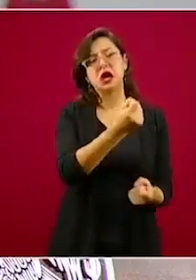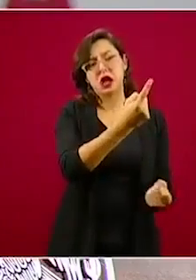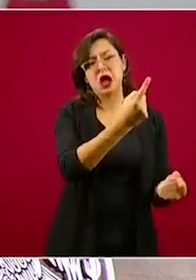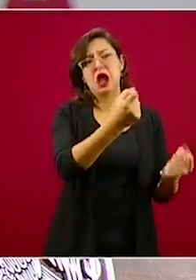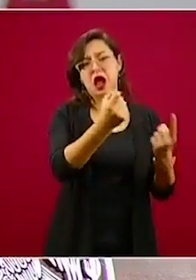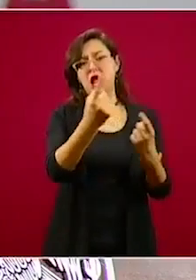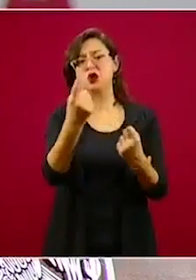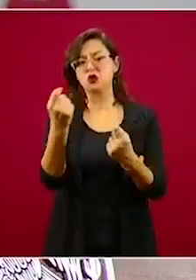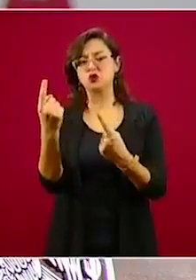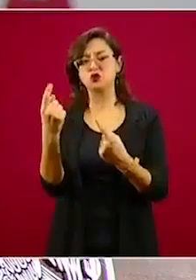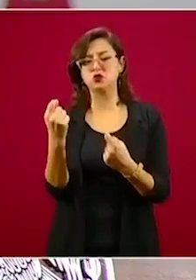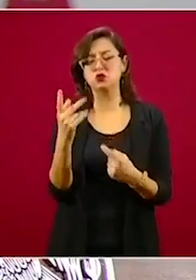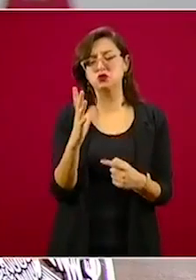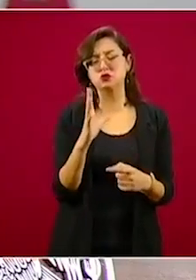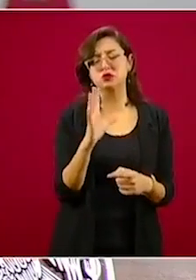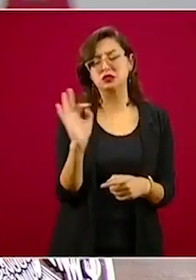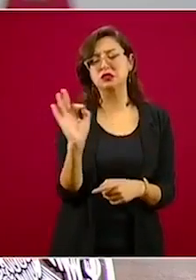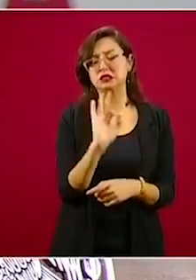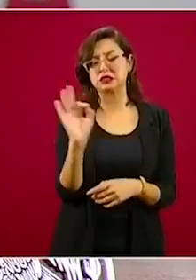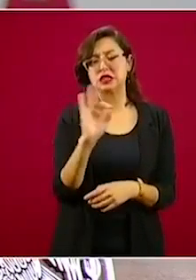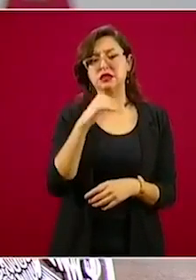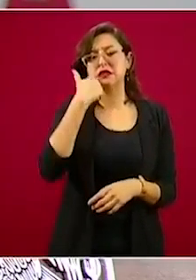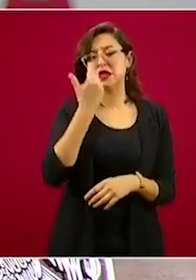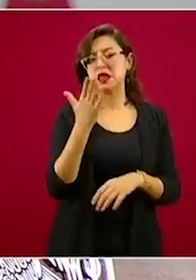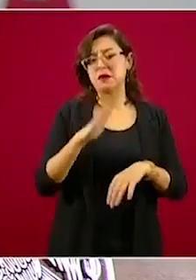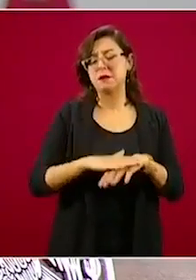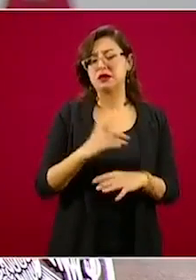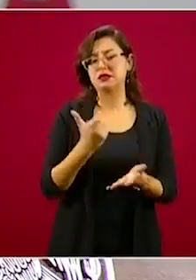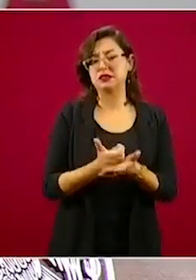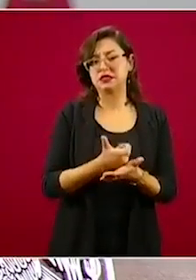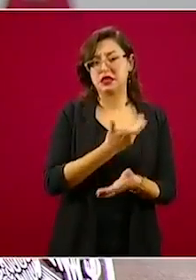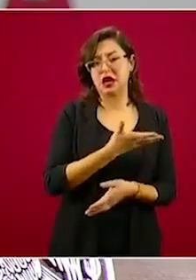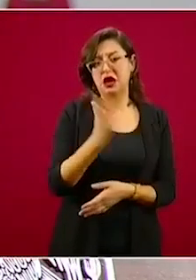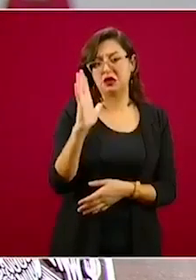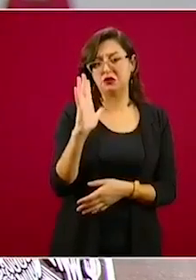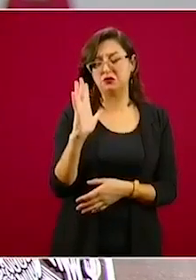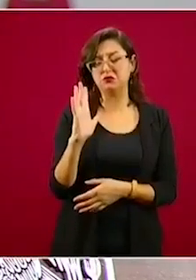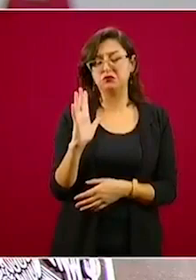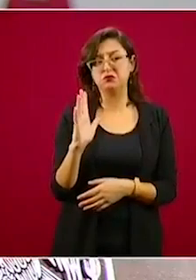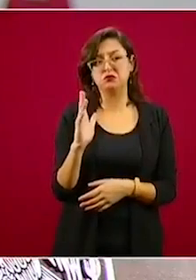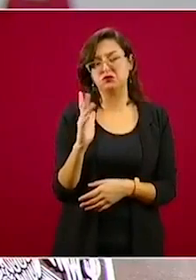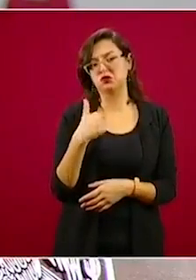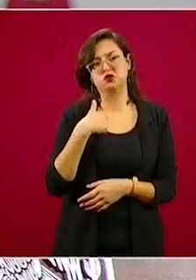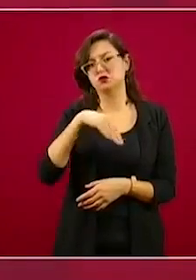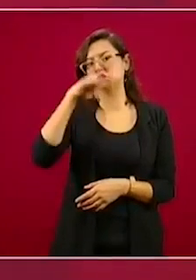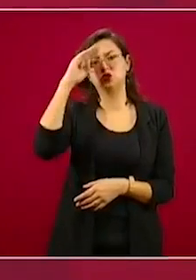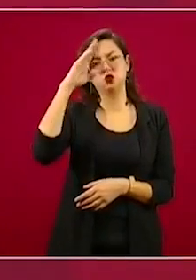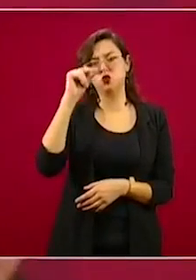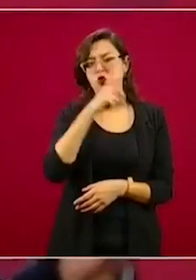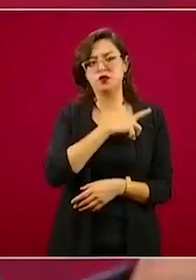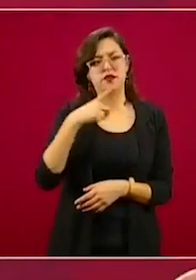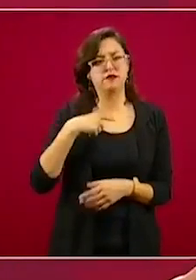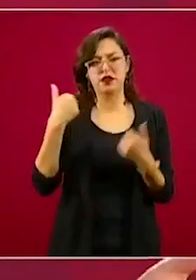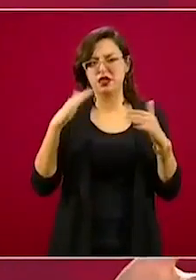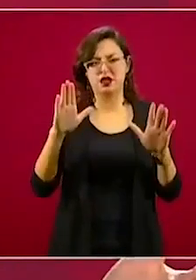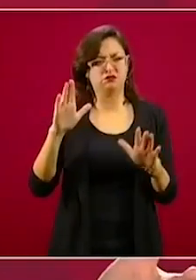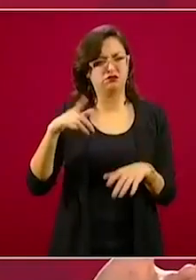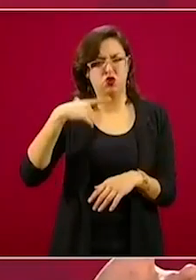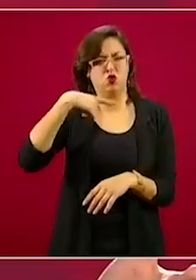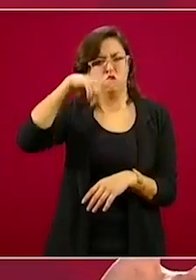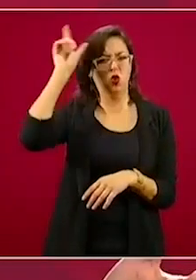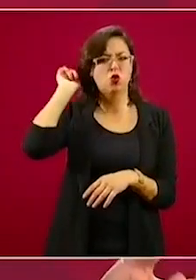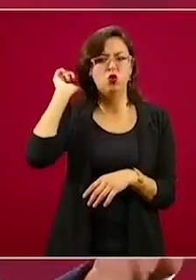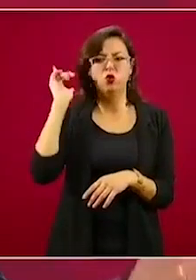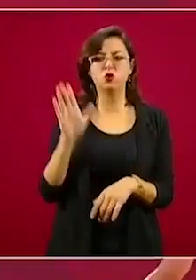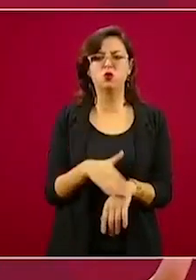en aumentar las colegiaturas en las circunstancias actuales, aseguró el procurador en conferencia de prensa desde Palacio Nacional.